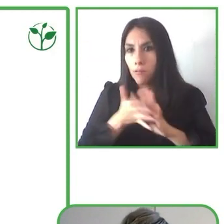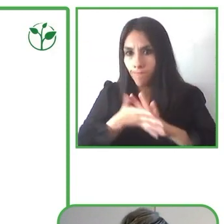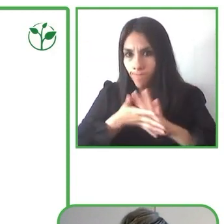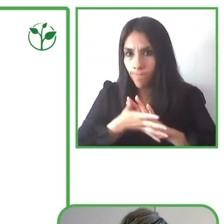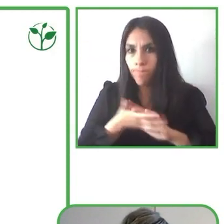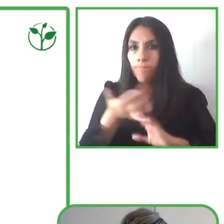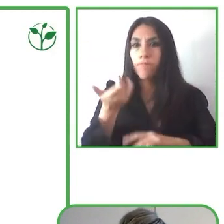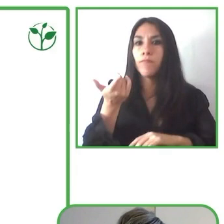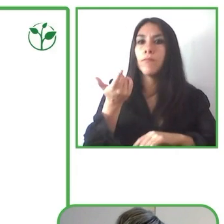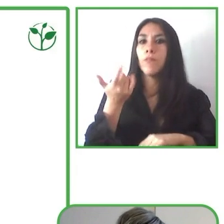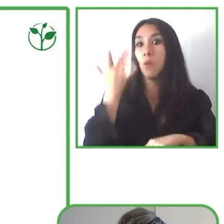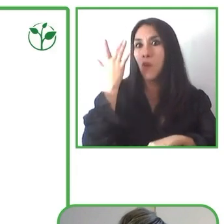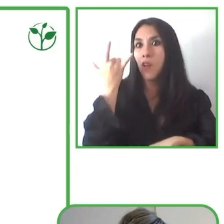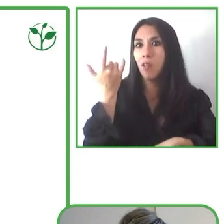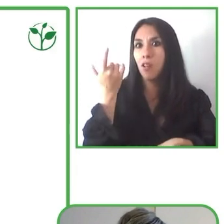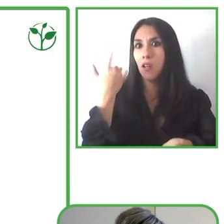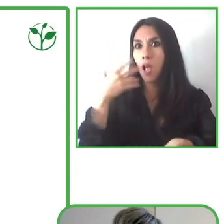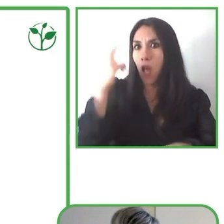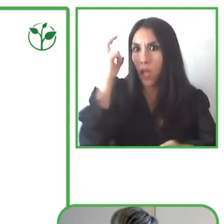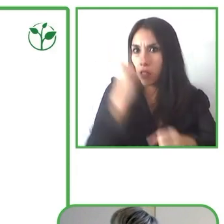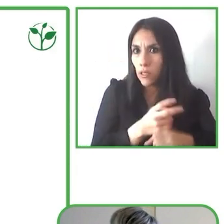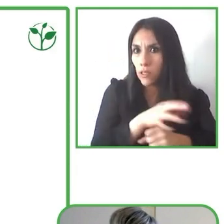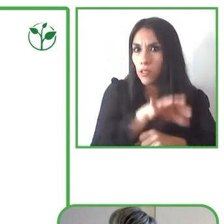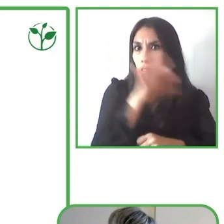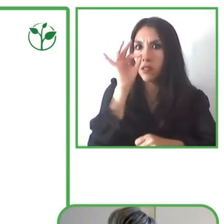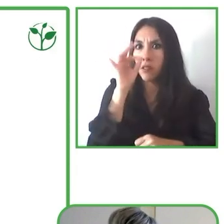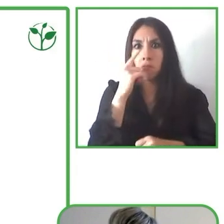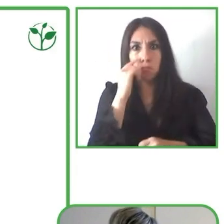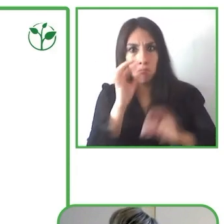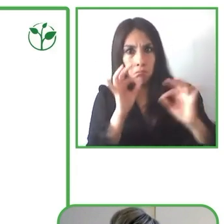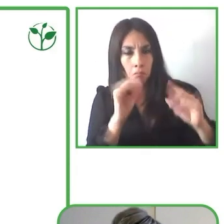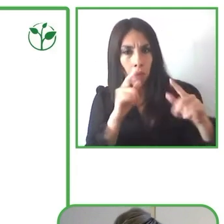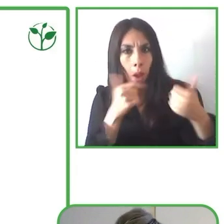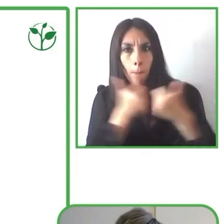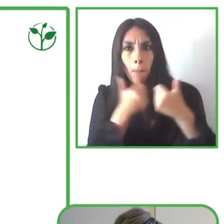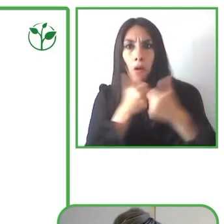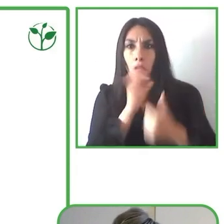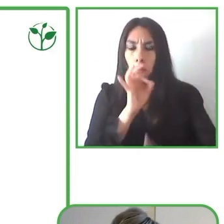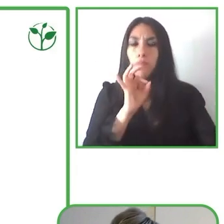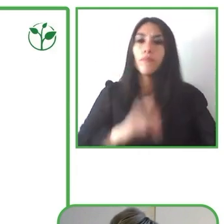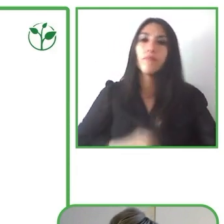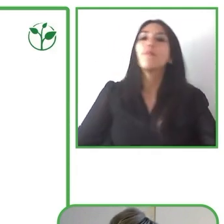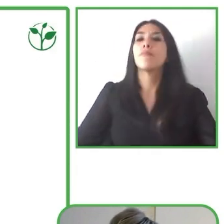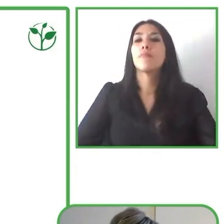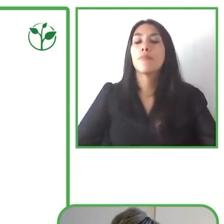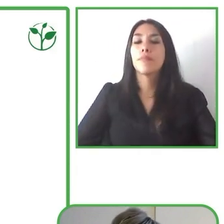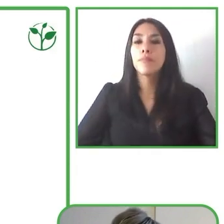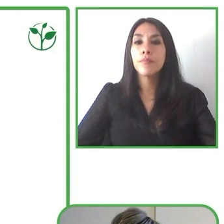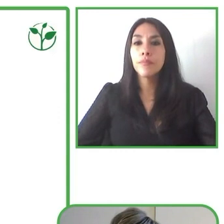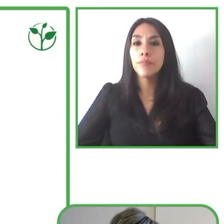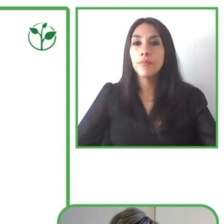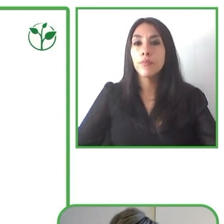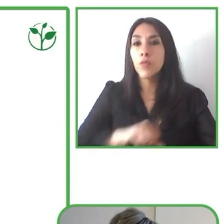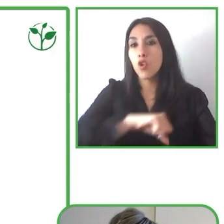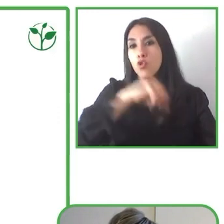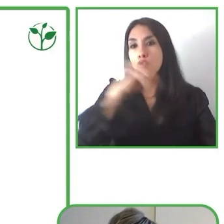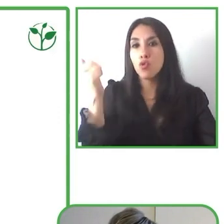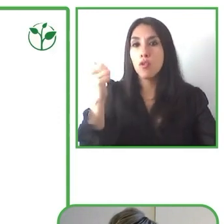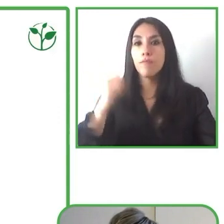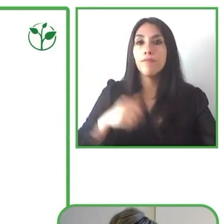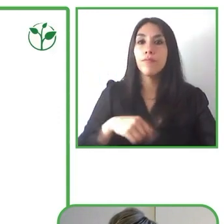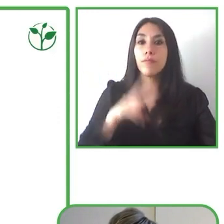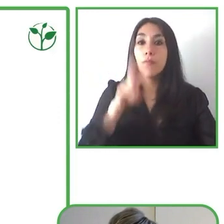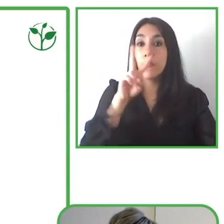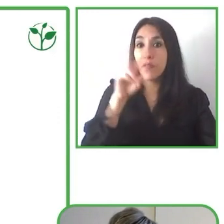Las cifras actuales, 20 o mil descargas, más de 900